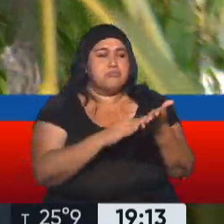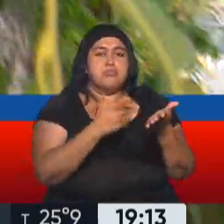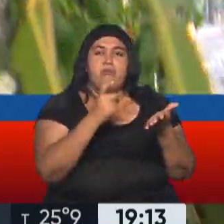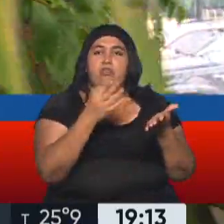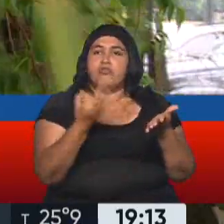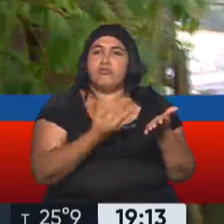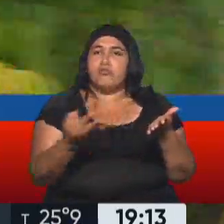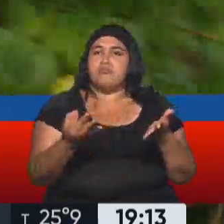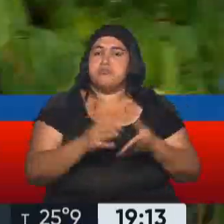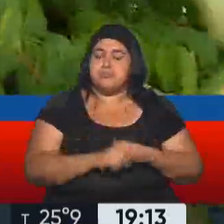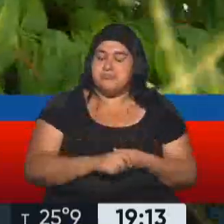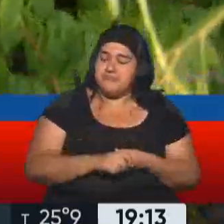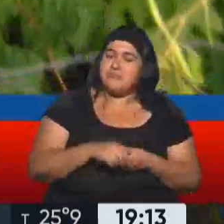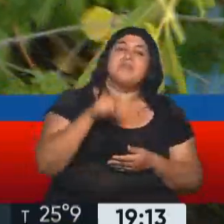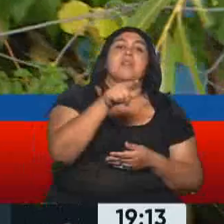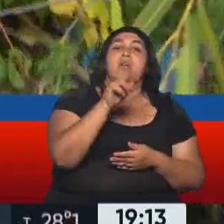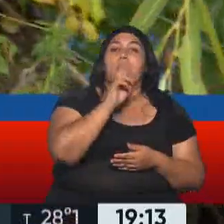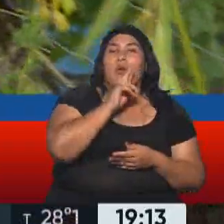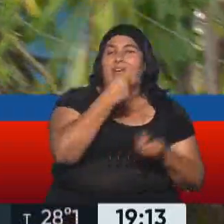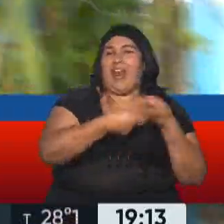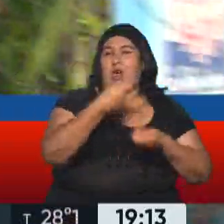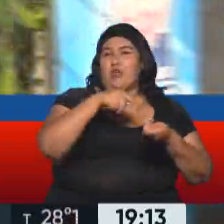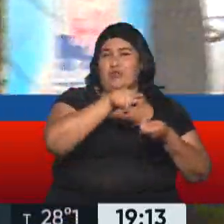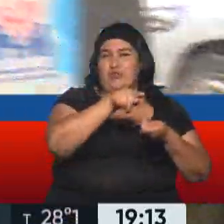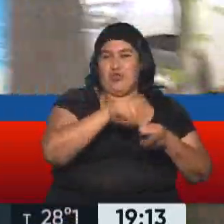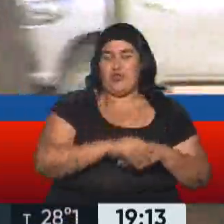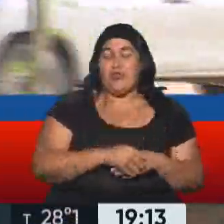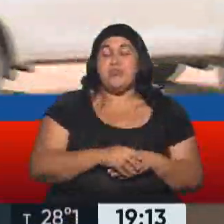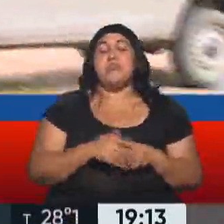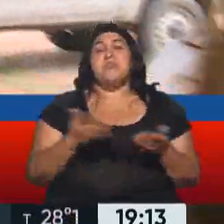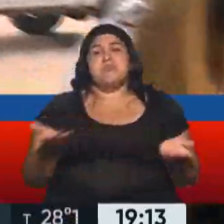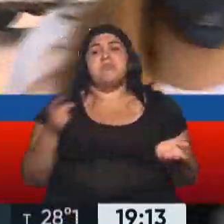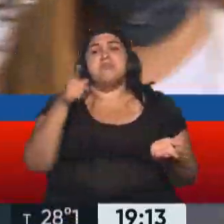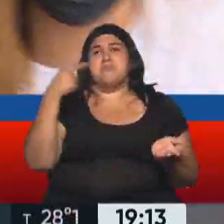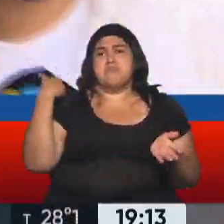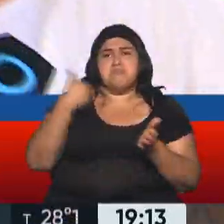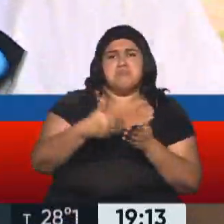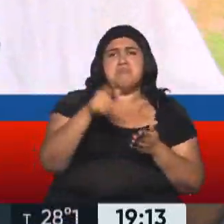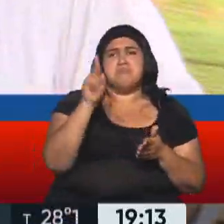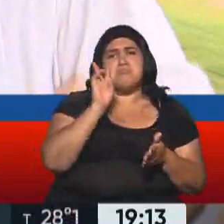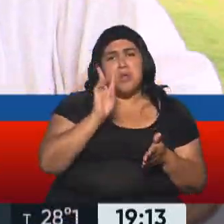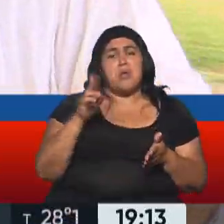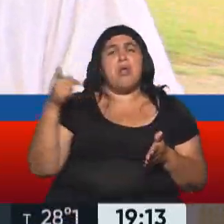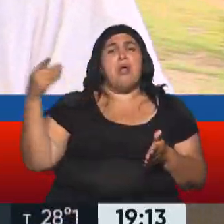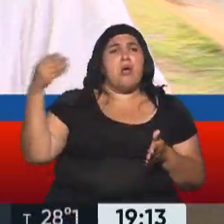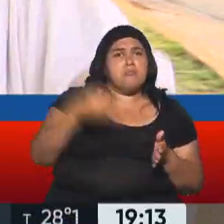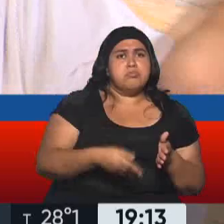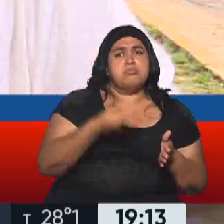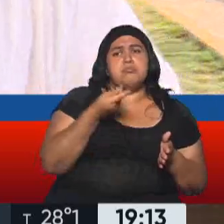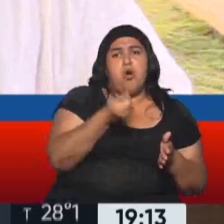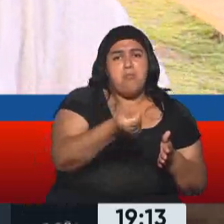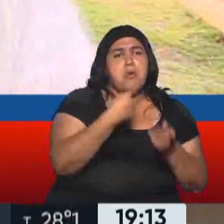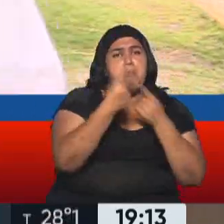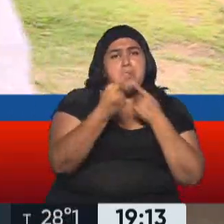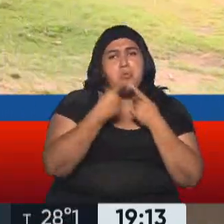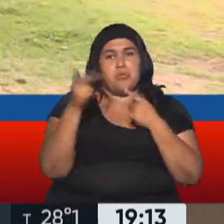Bueno, hablábamos con una vecina que tiene un kiosco en este lugar que dice que durante estos días Metiana vino a comprar aquí, compró cigarrillos, le hizo unas